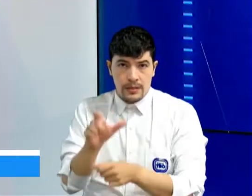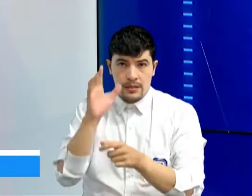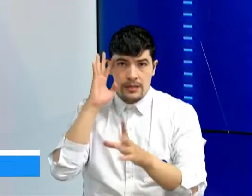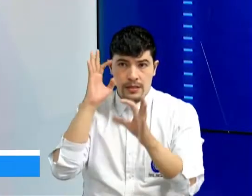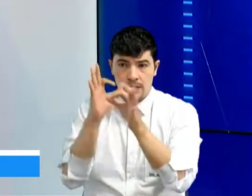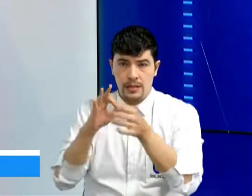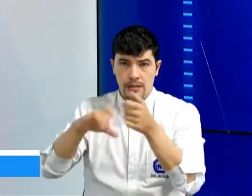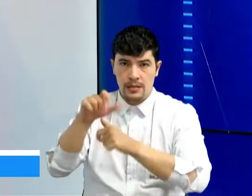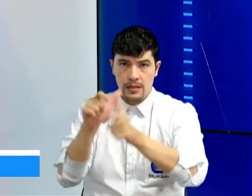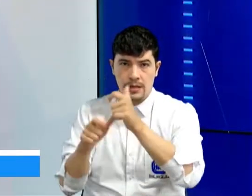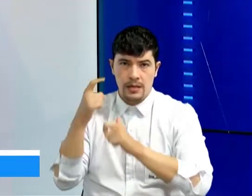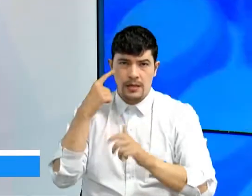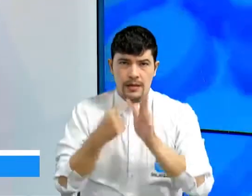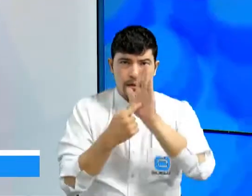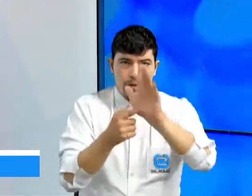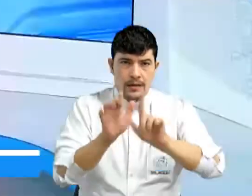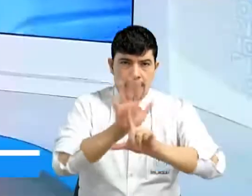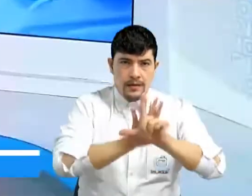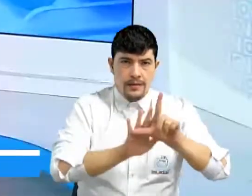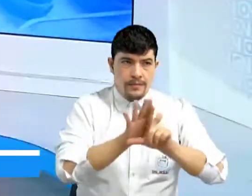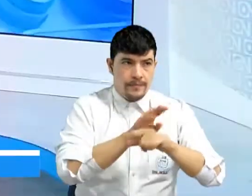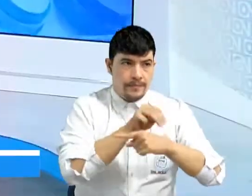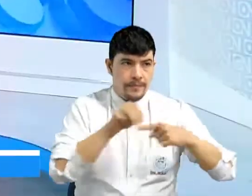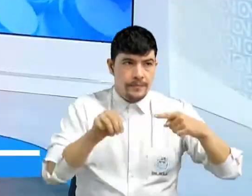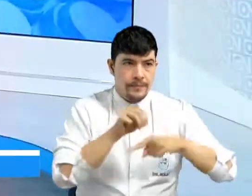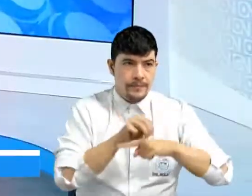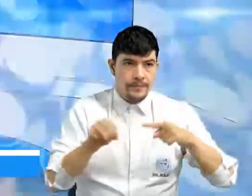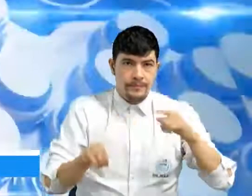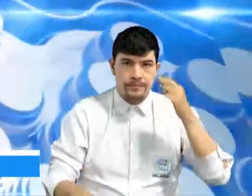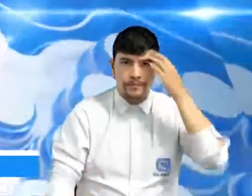registró el siguiente video en Metrolínea.